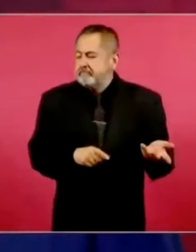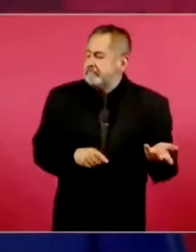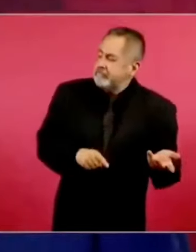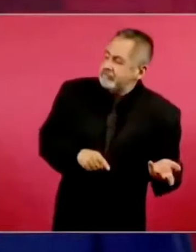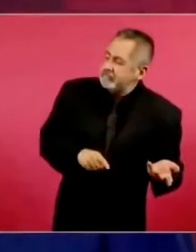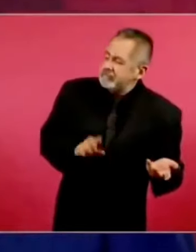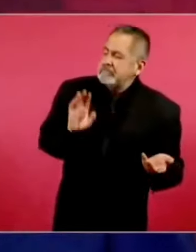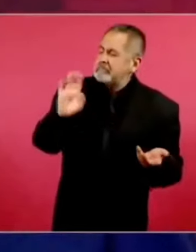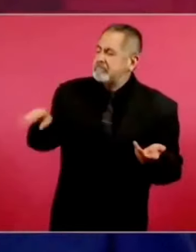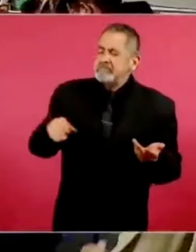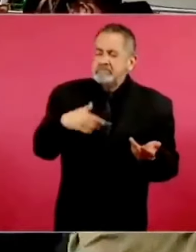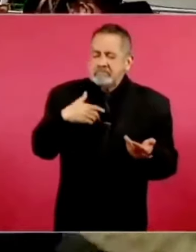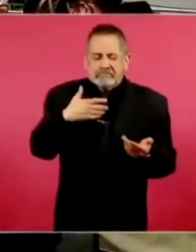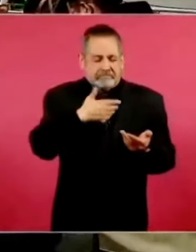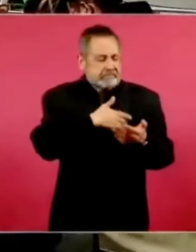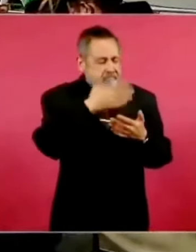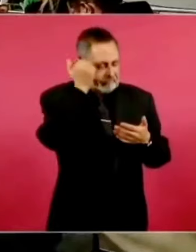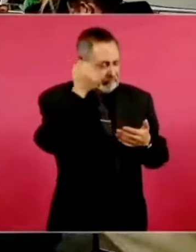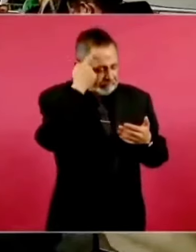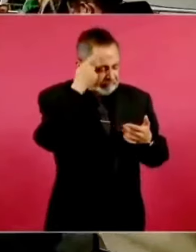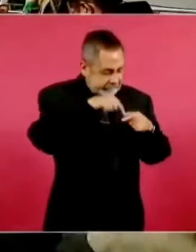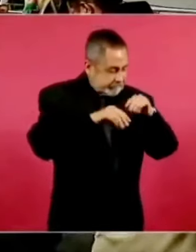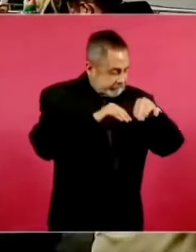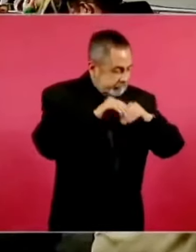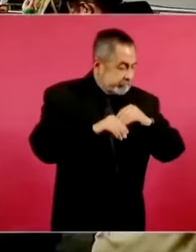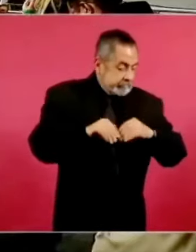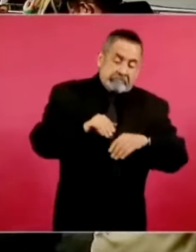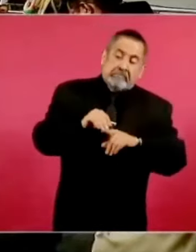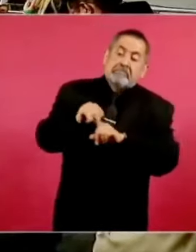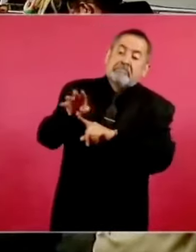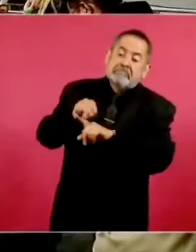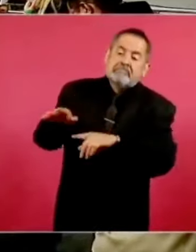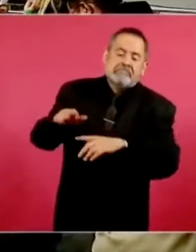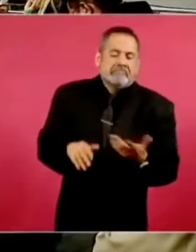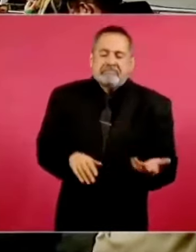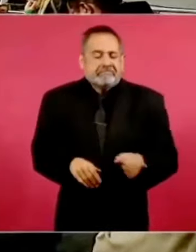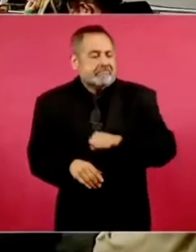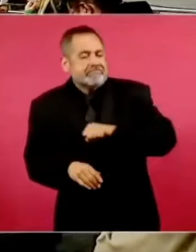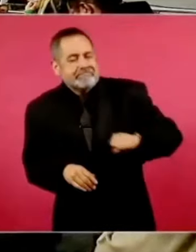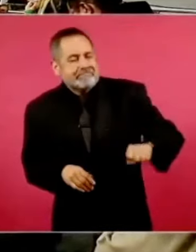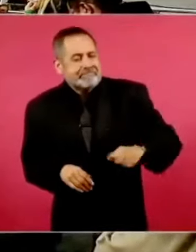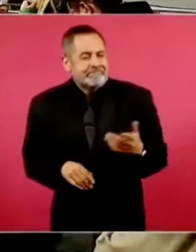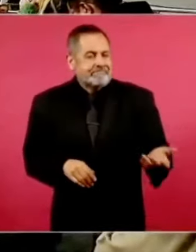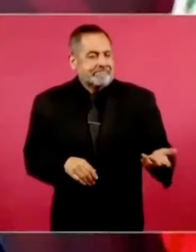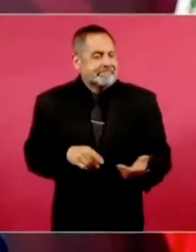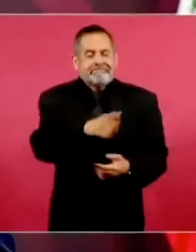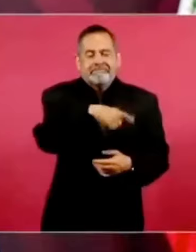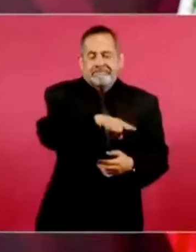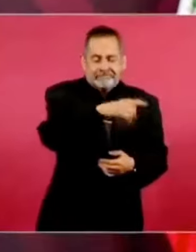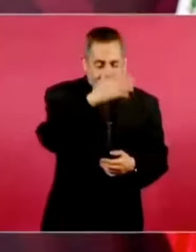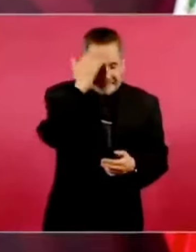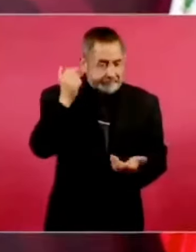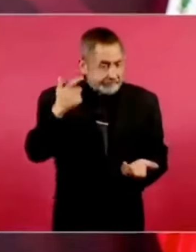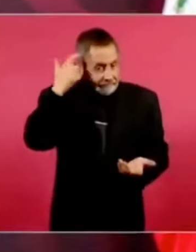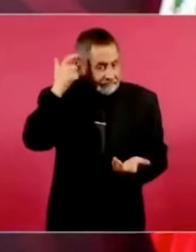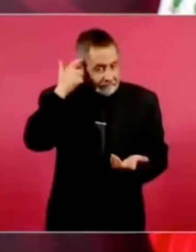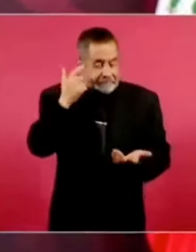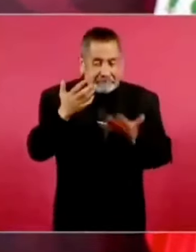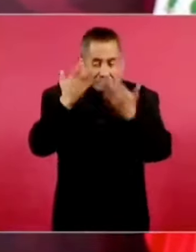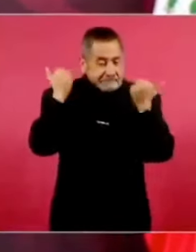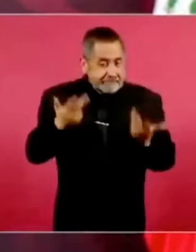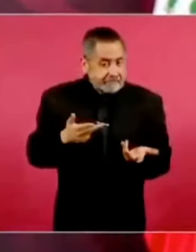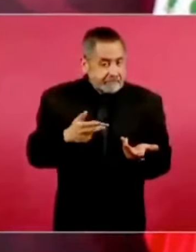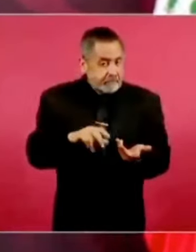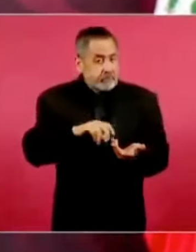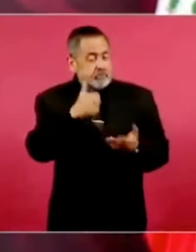o no tienen otro modo más